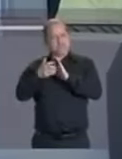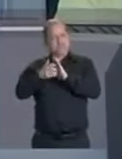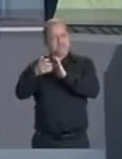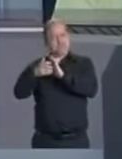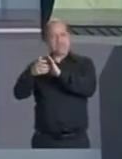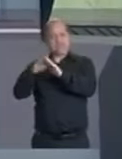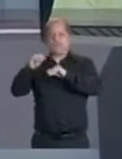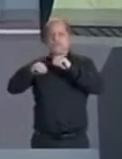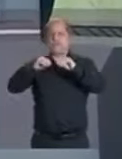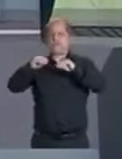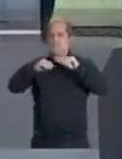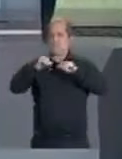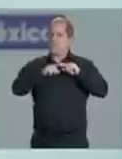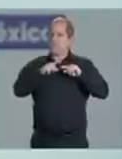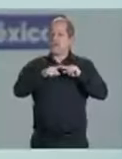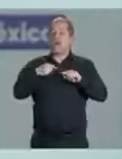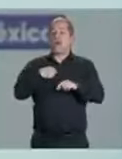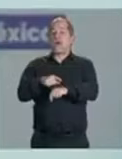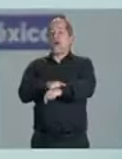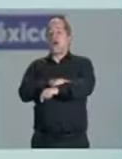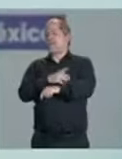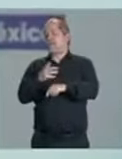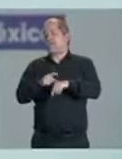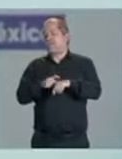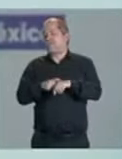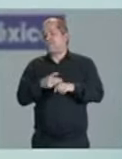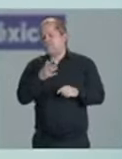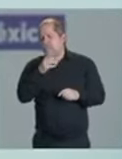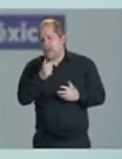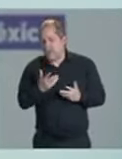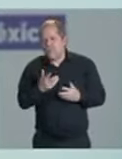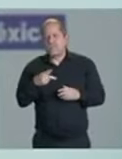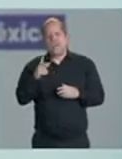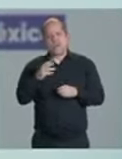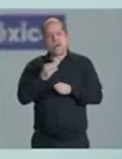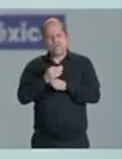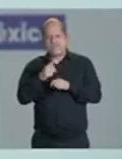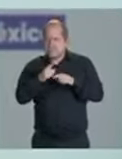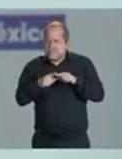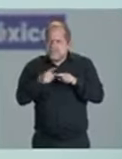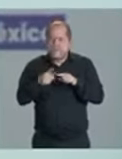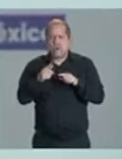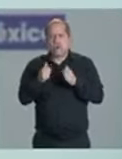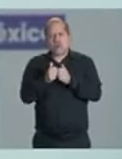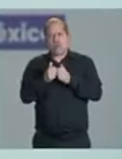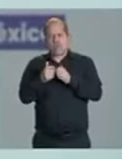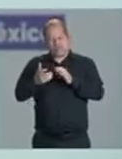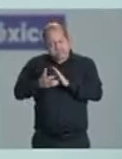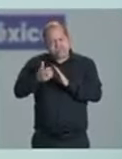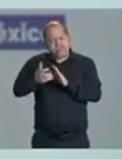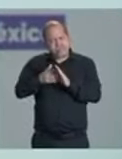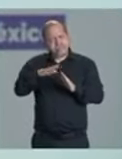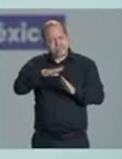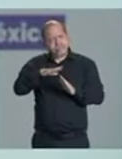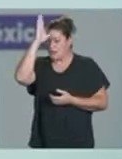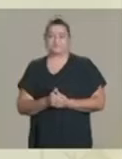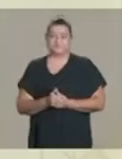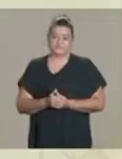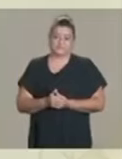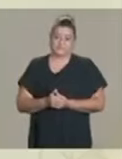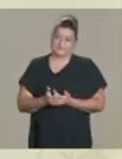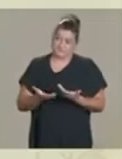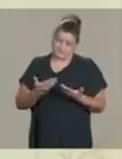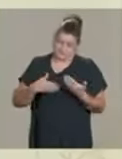carreteras que van a permitir todavía mayor conectividad en el país para poder aprovechar justamente la relocalización de las empresas.